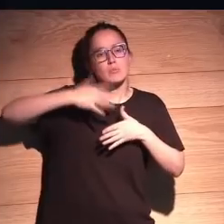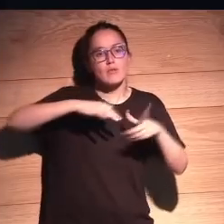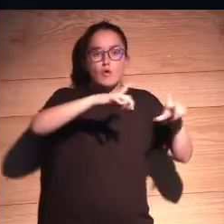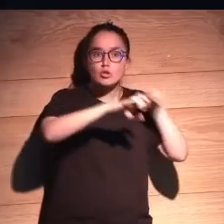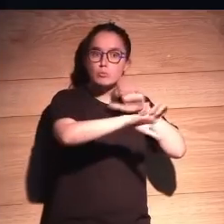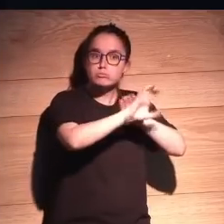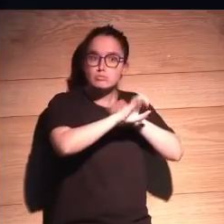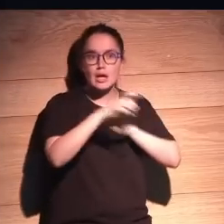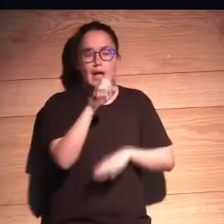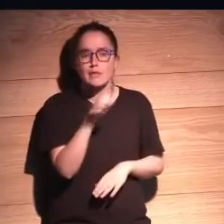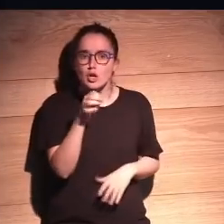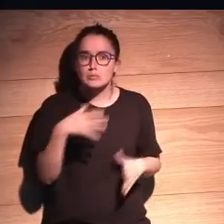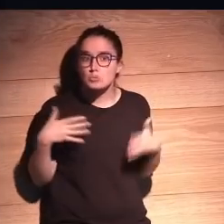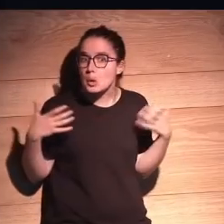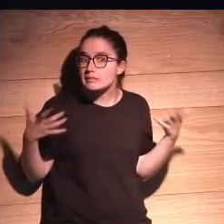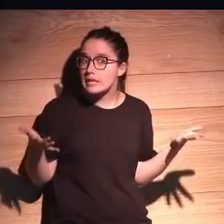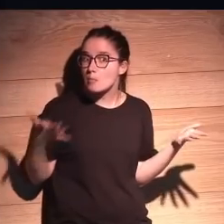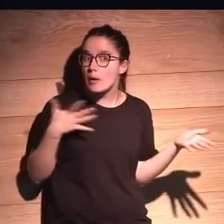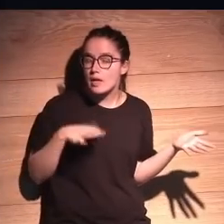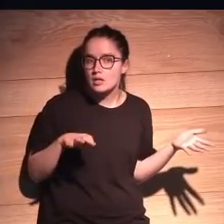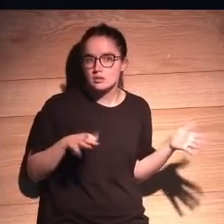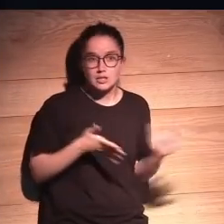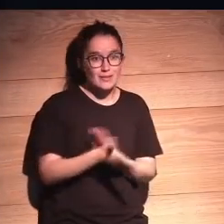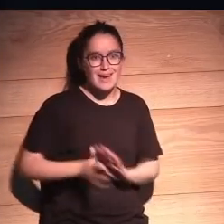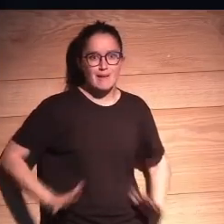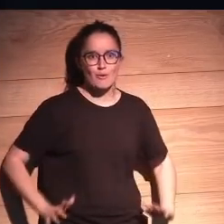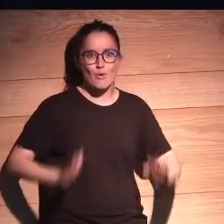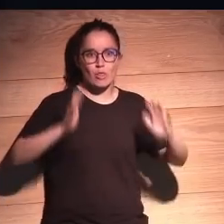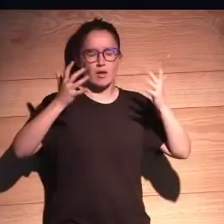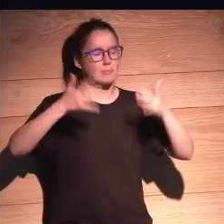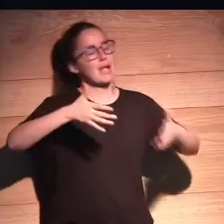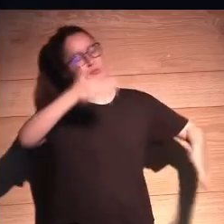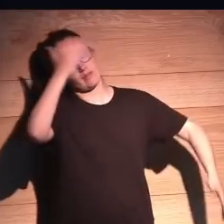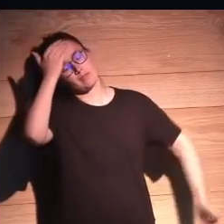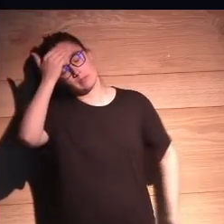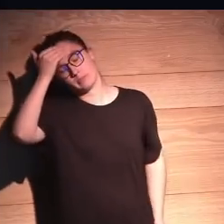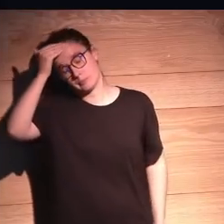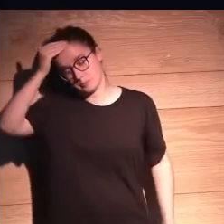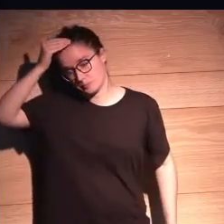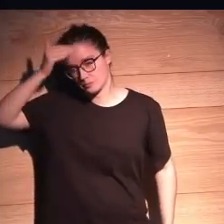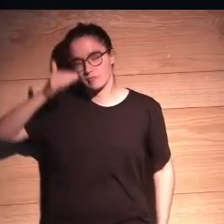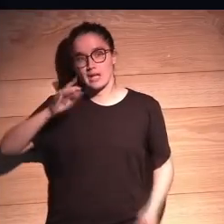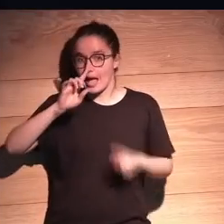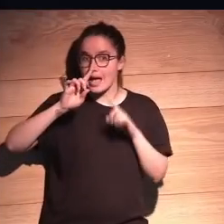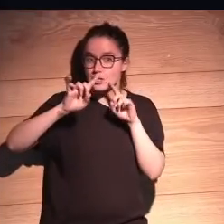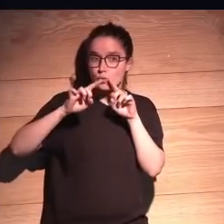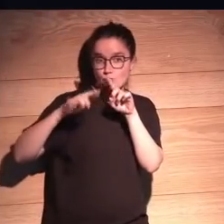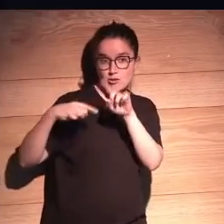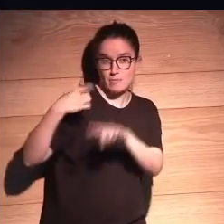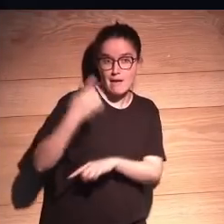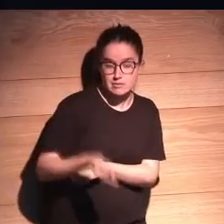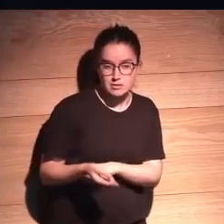fotos te podrás llevar canciones te podrás llevar todo digo es una revolución ay pero anda ya anda ya al año siguiente